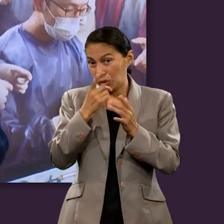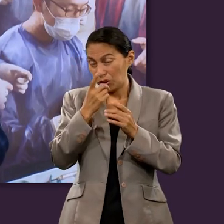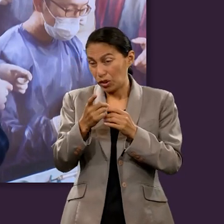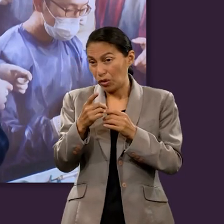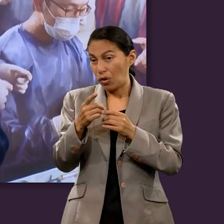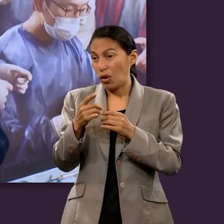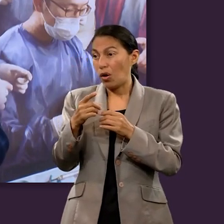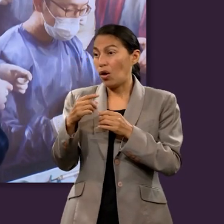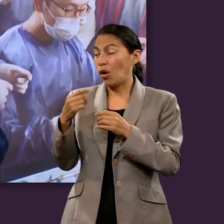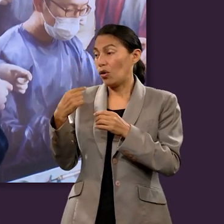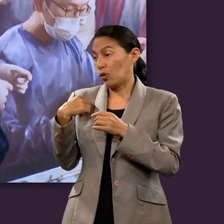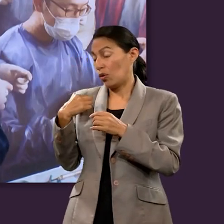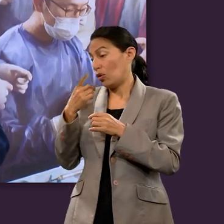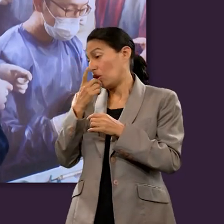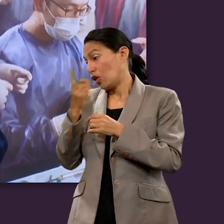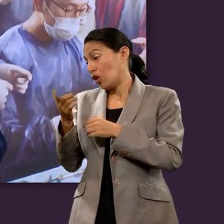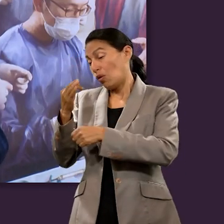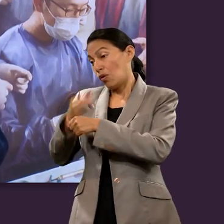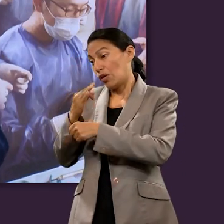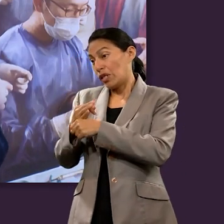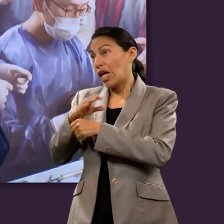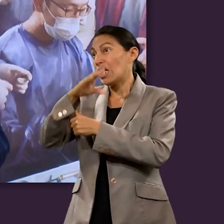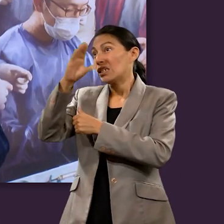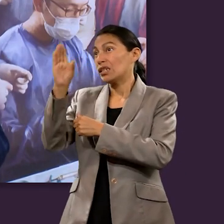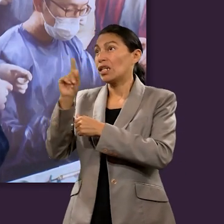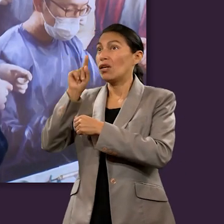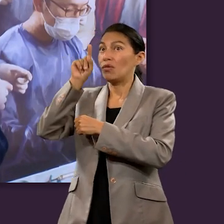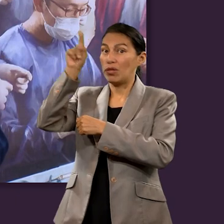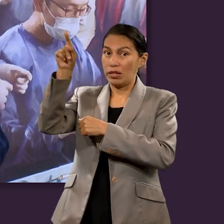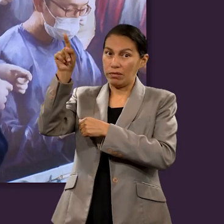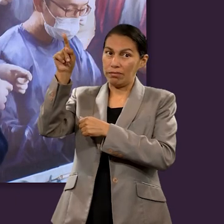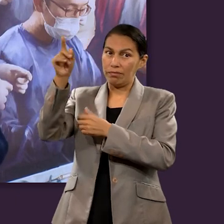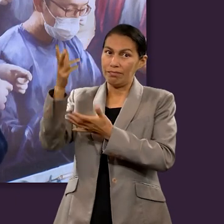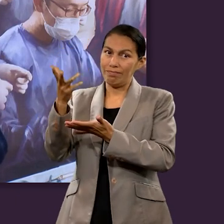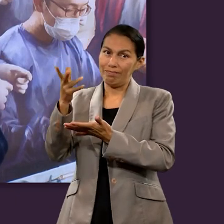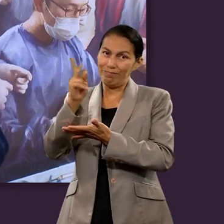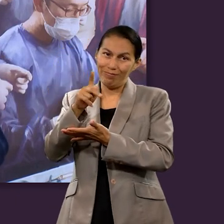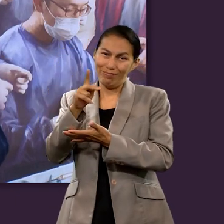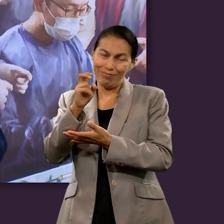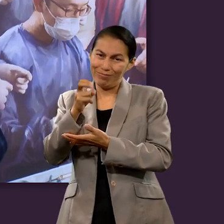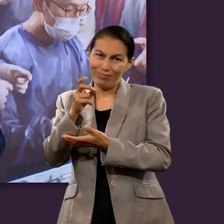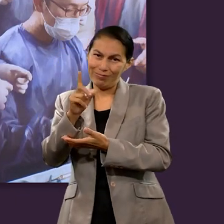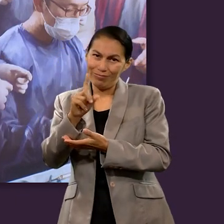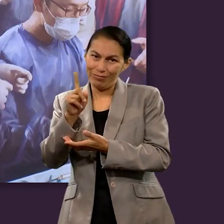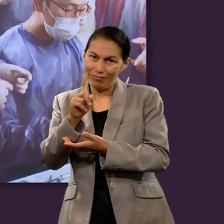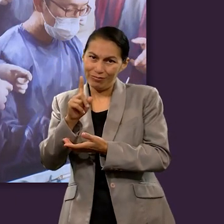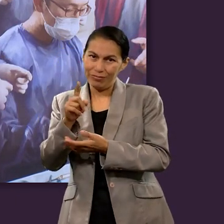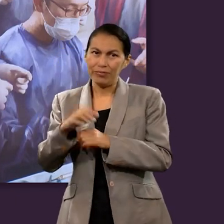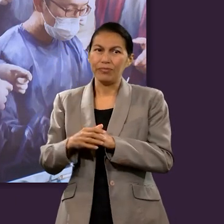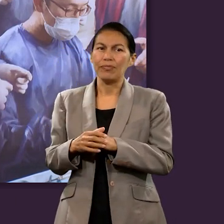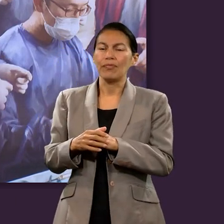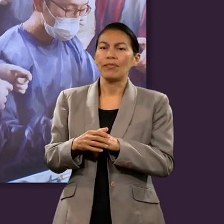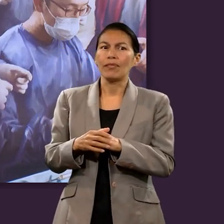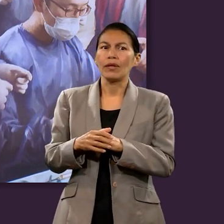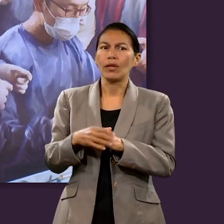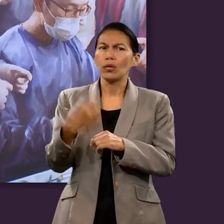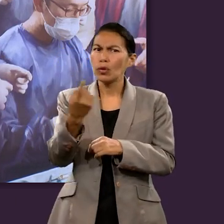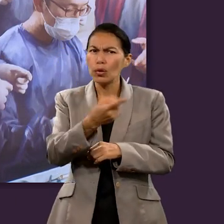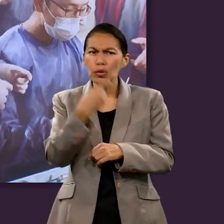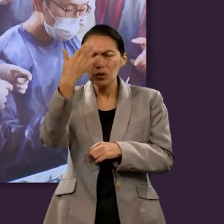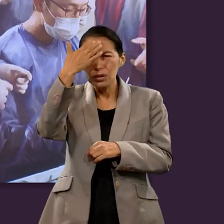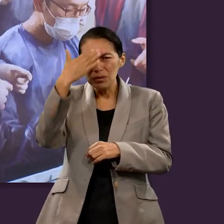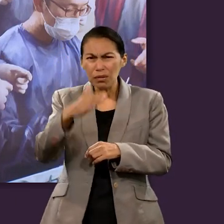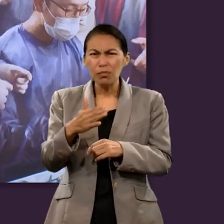Sin embargo, por el contexto gramatical, es muy difícil determinar exactamente cómo debía ser